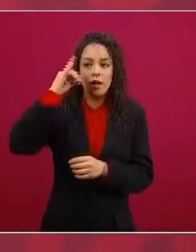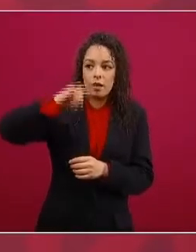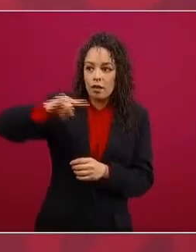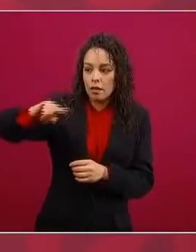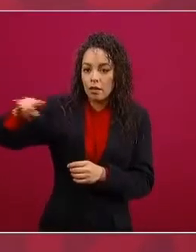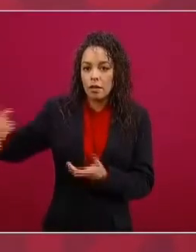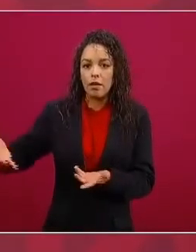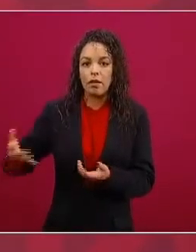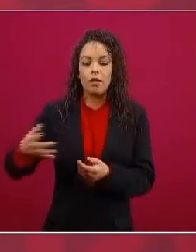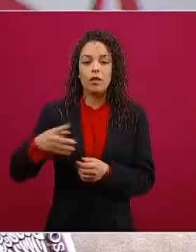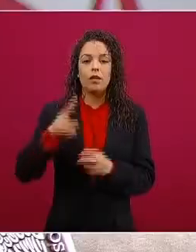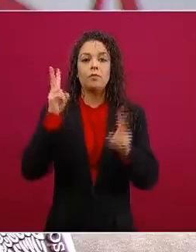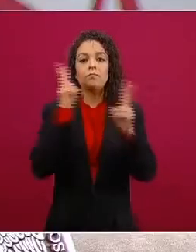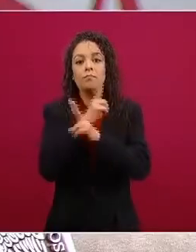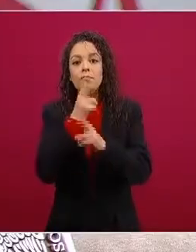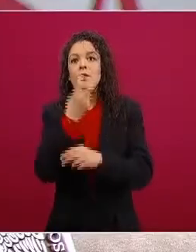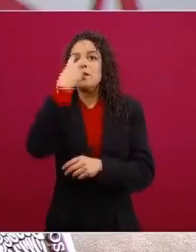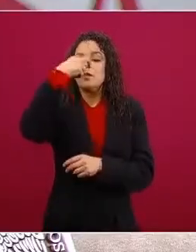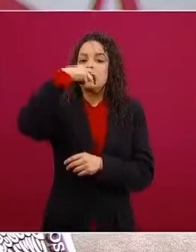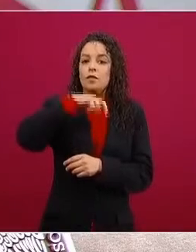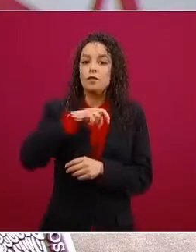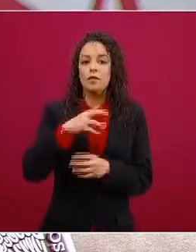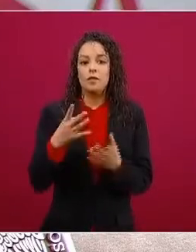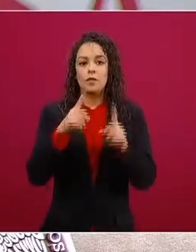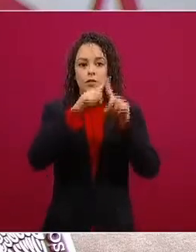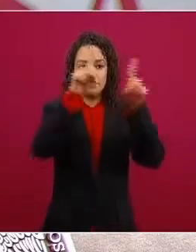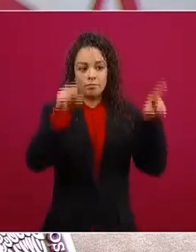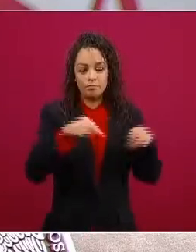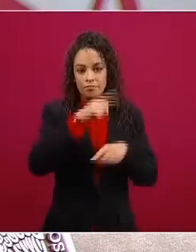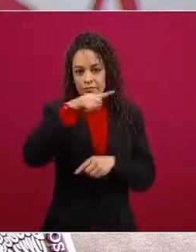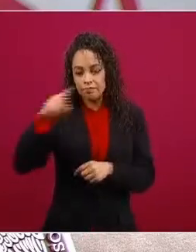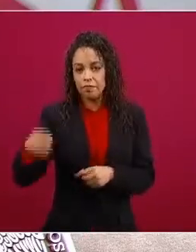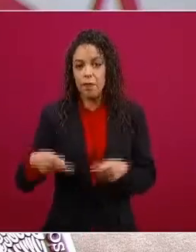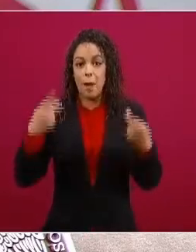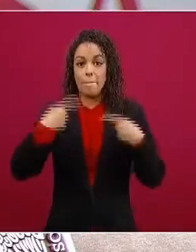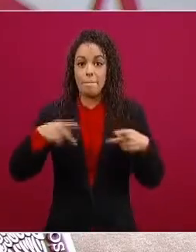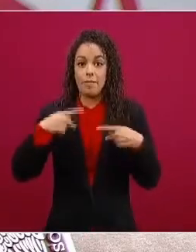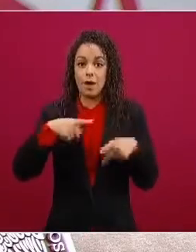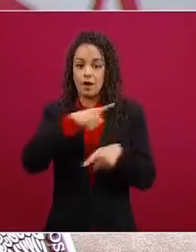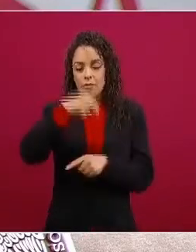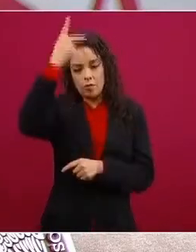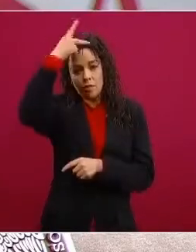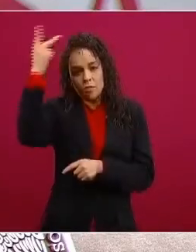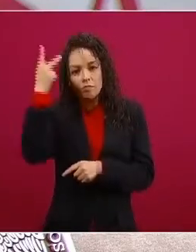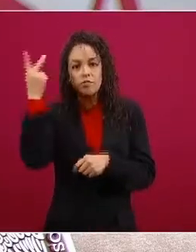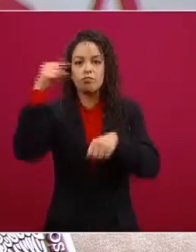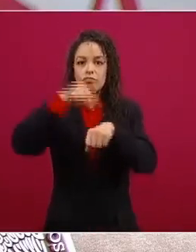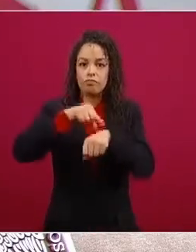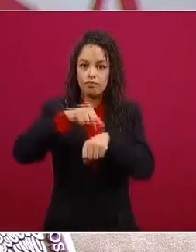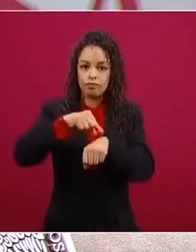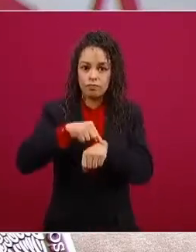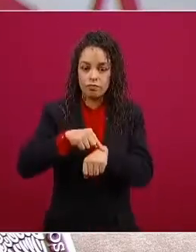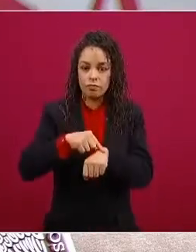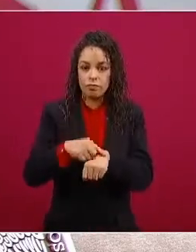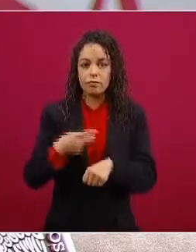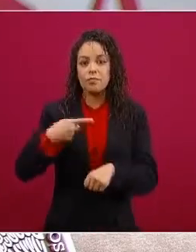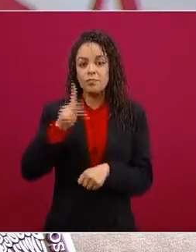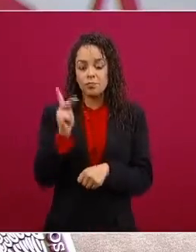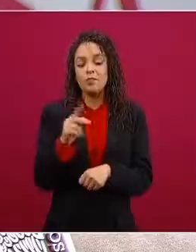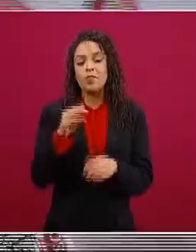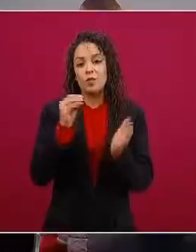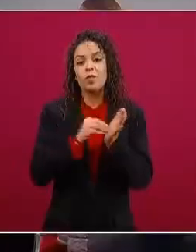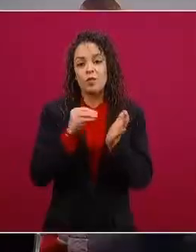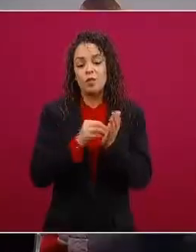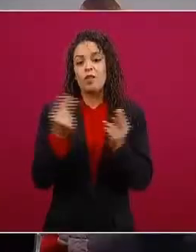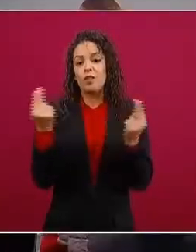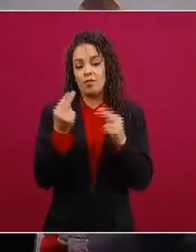personal médico y nos falta no para ahora sino para cuando